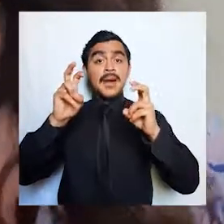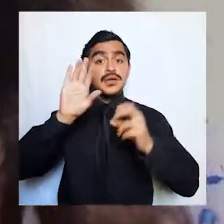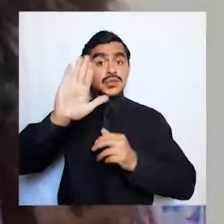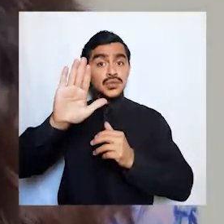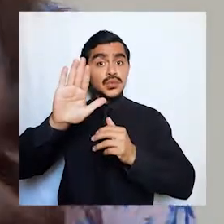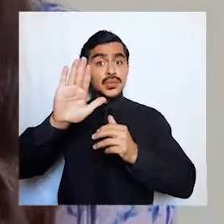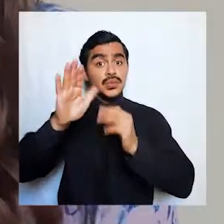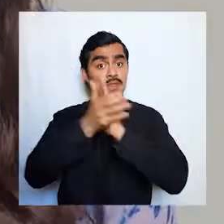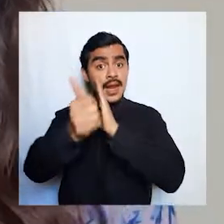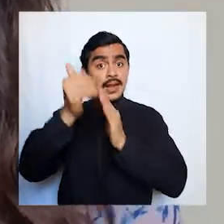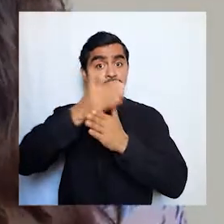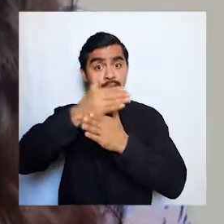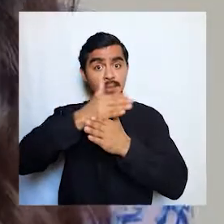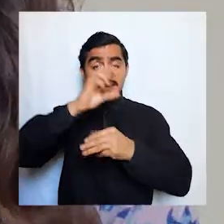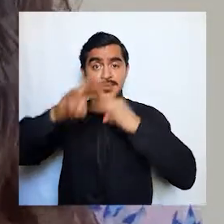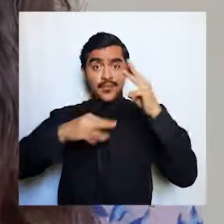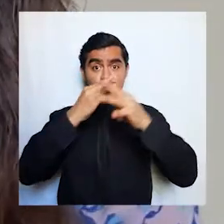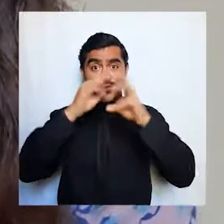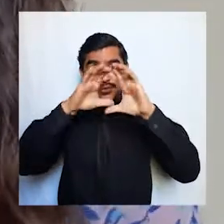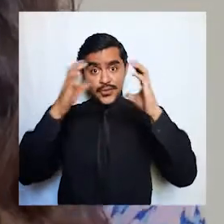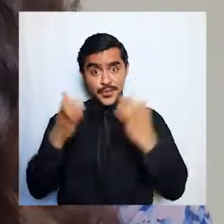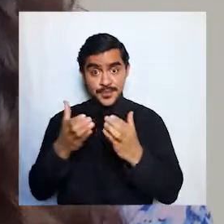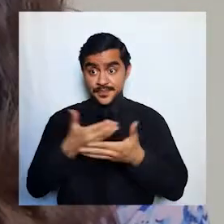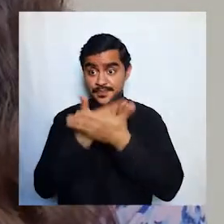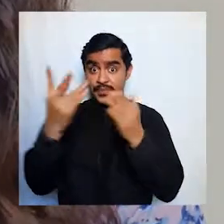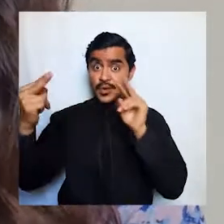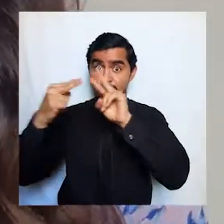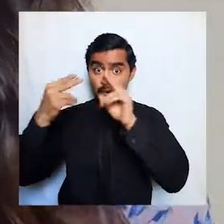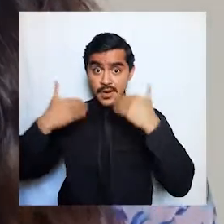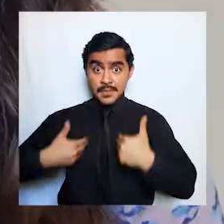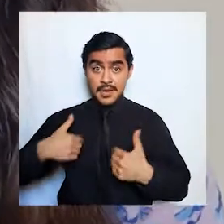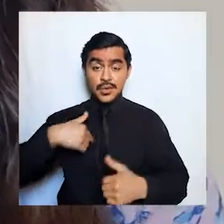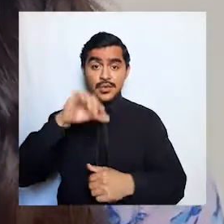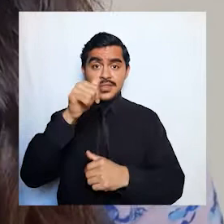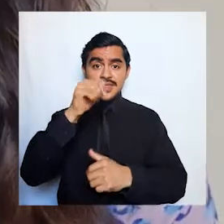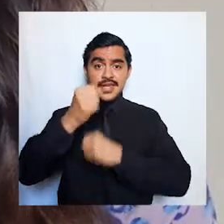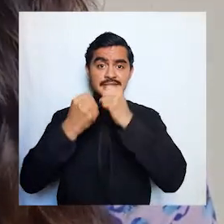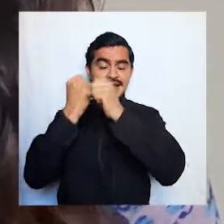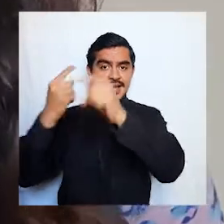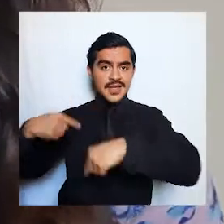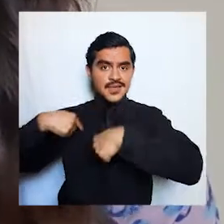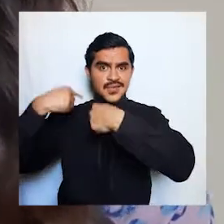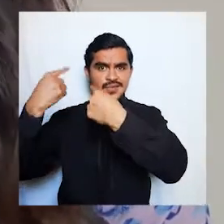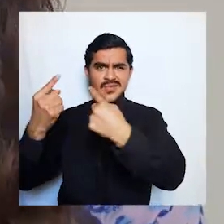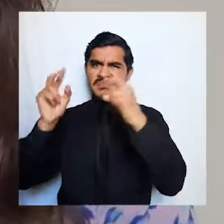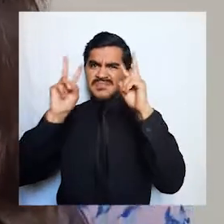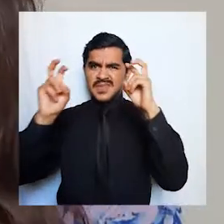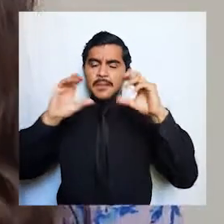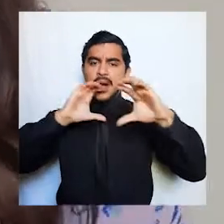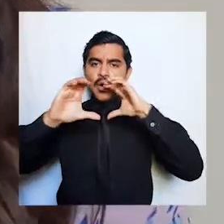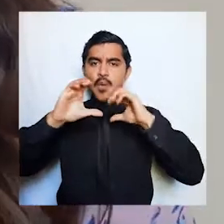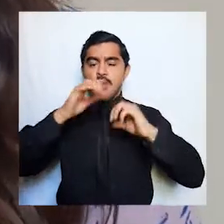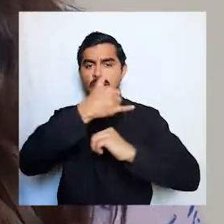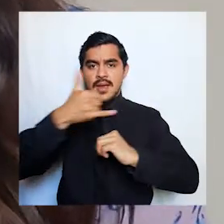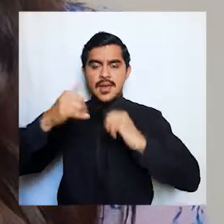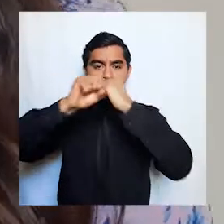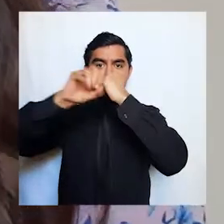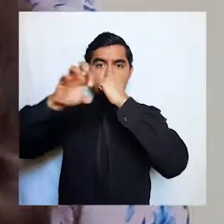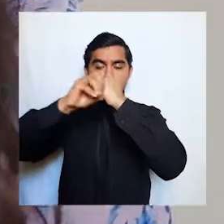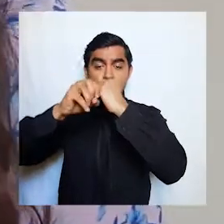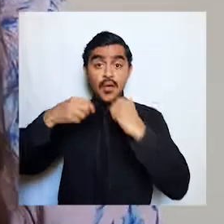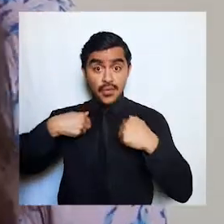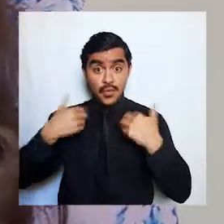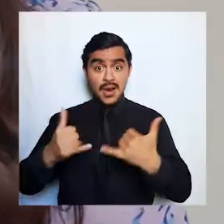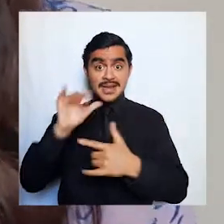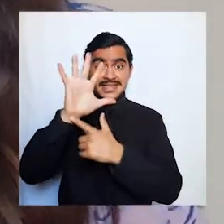por el mundo para que sepas un poquito más de mí yo me he dedicado por más de 10 años al área de comunicación y publicidad y actualmente llevo